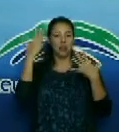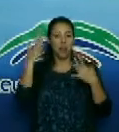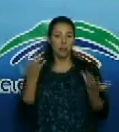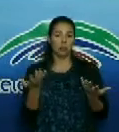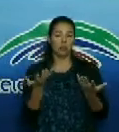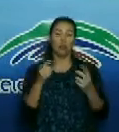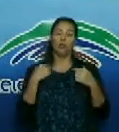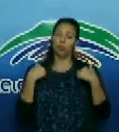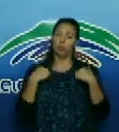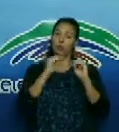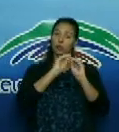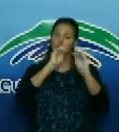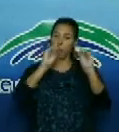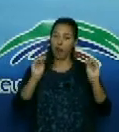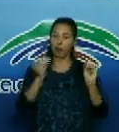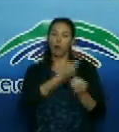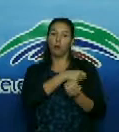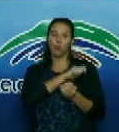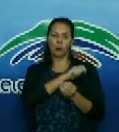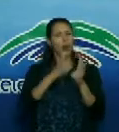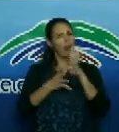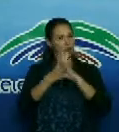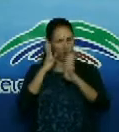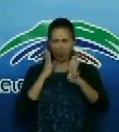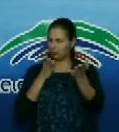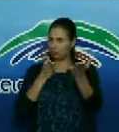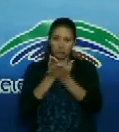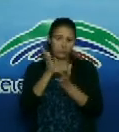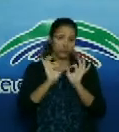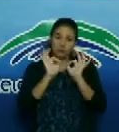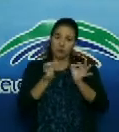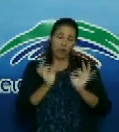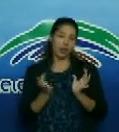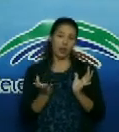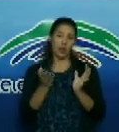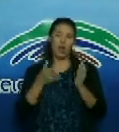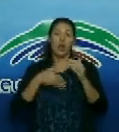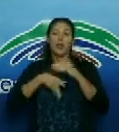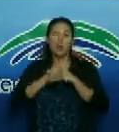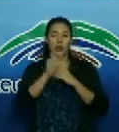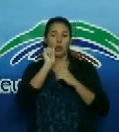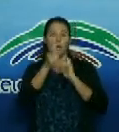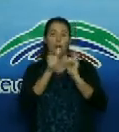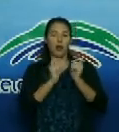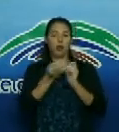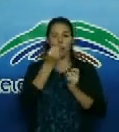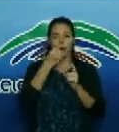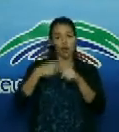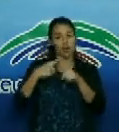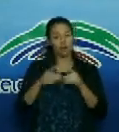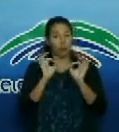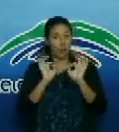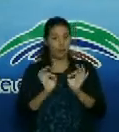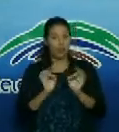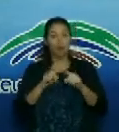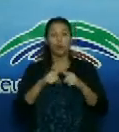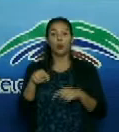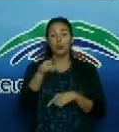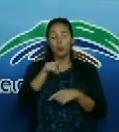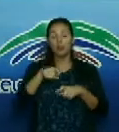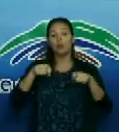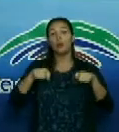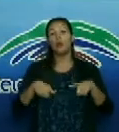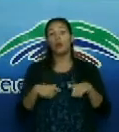nuestra población. Las colas van a seguir, es verdad. Hay que buscar los alimentos, también es cierto. Pero también es cierto que no estamos cumpliendo el